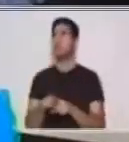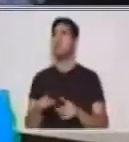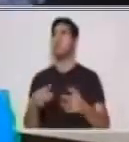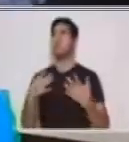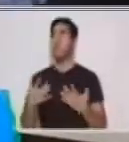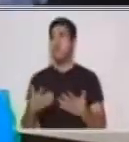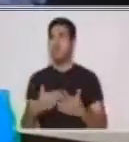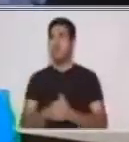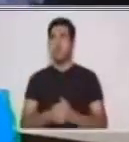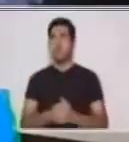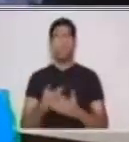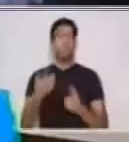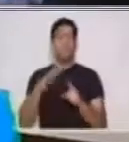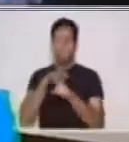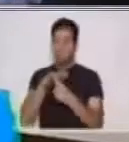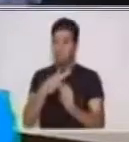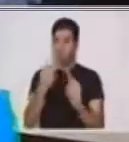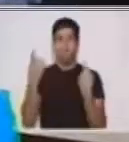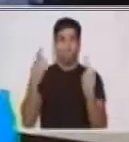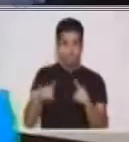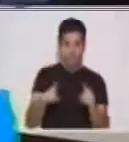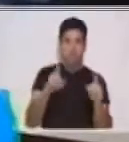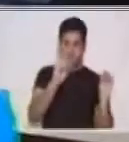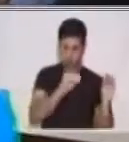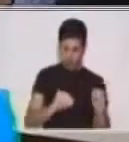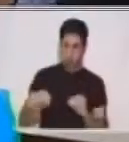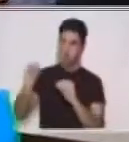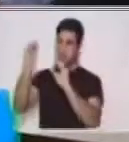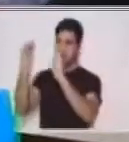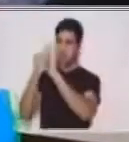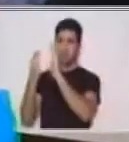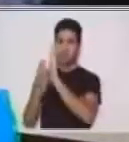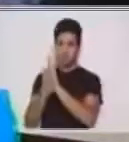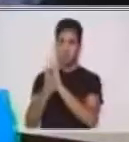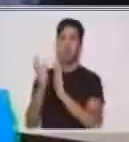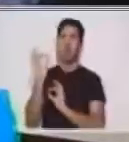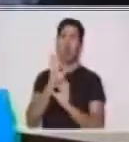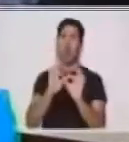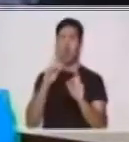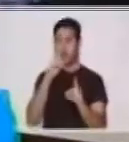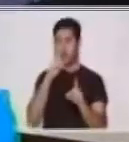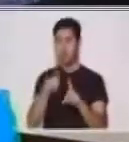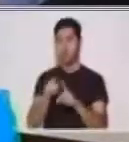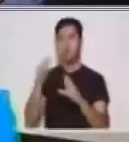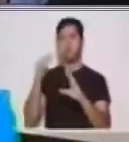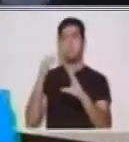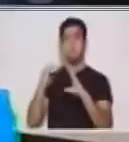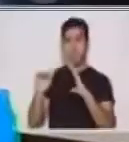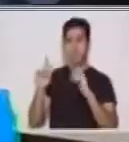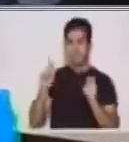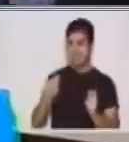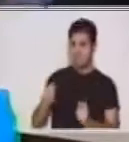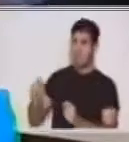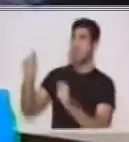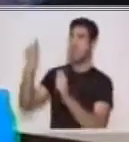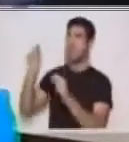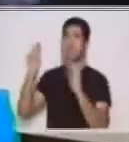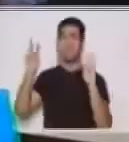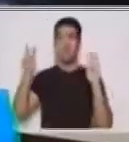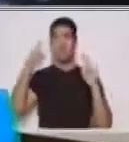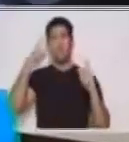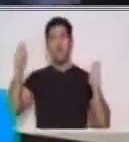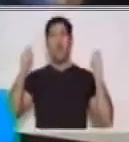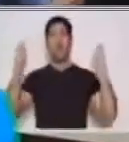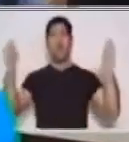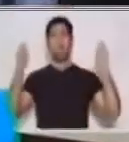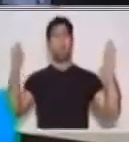acontecimientos, han sido mensajes que representan alguna protesta o alguna llamada de atención